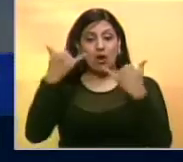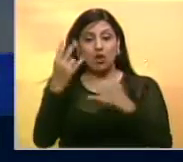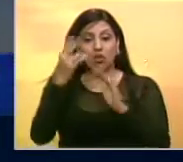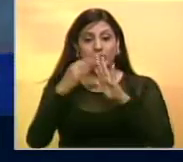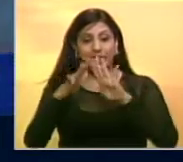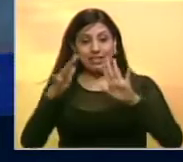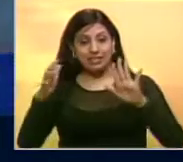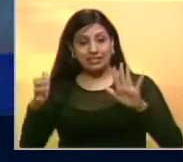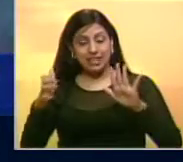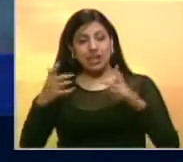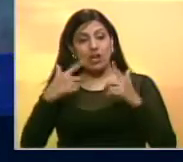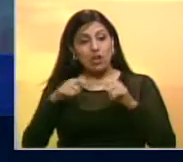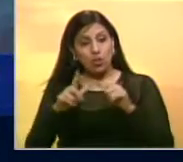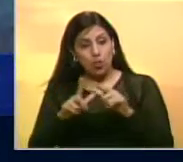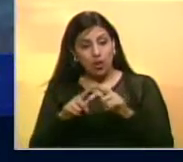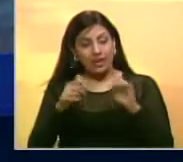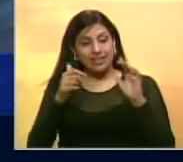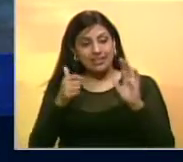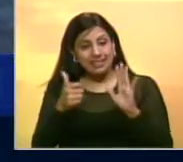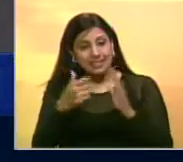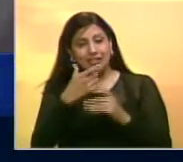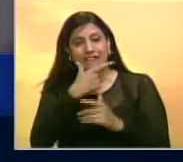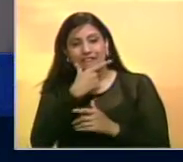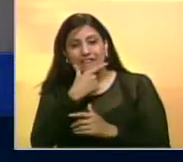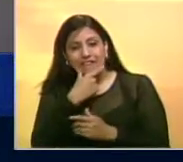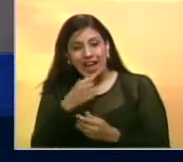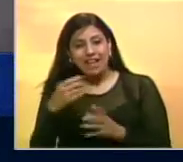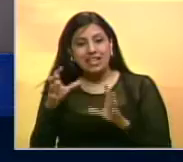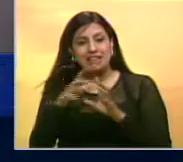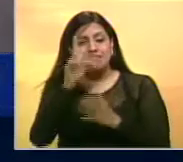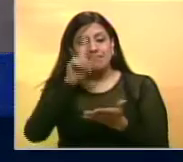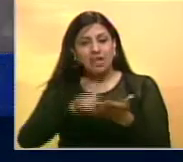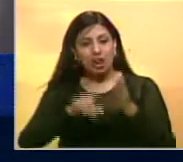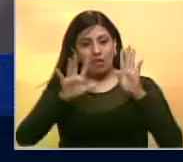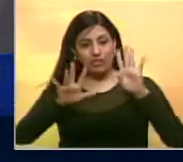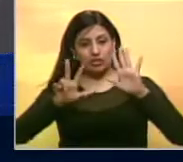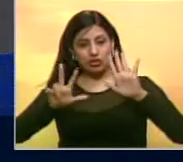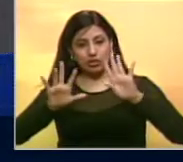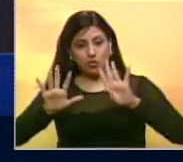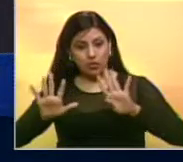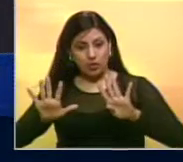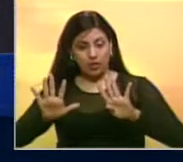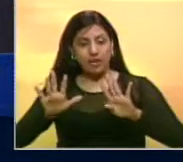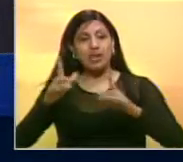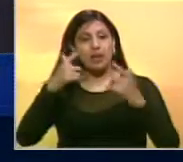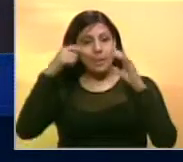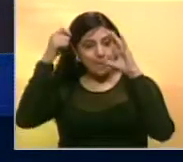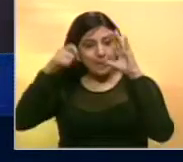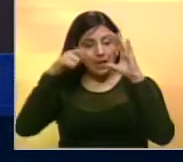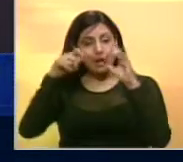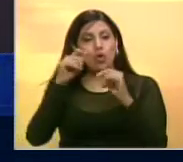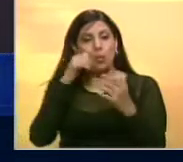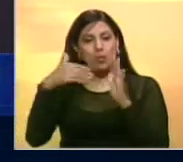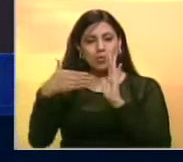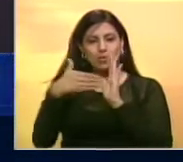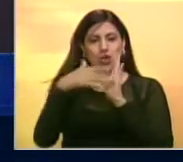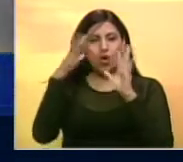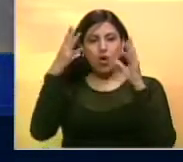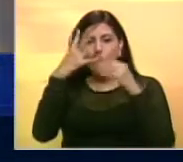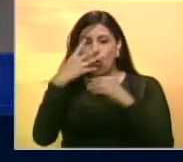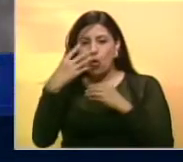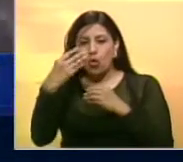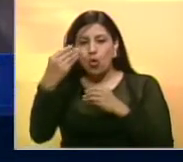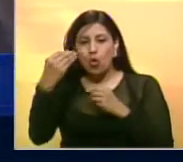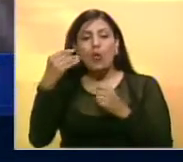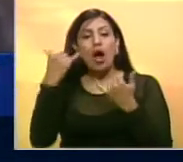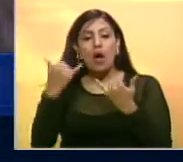2016 con su estreno del sexto sencillo de su álbum 1989 En el clip Taylor es perseguida por lobos y